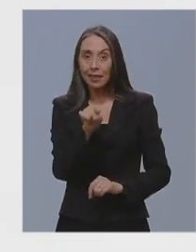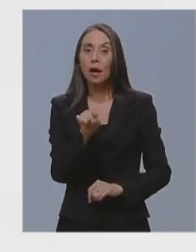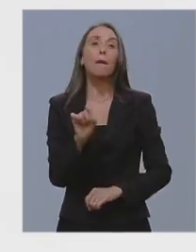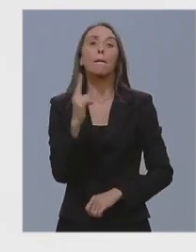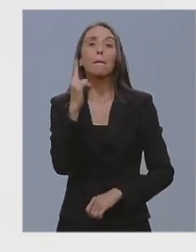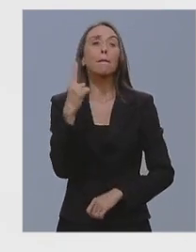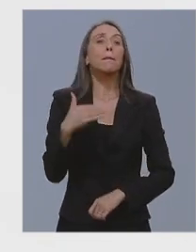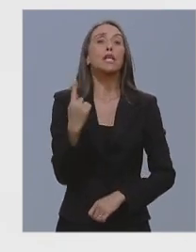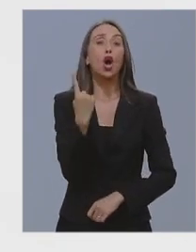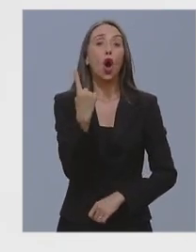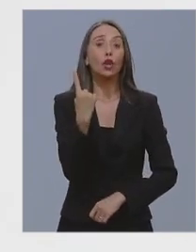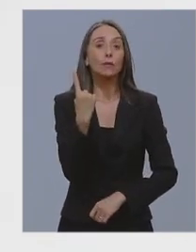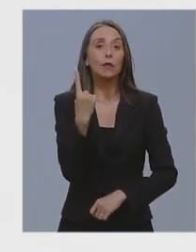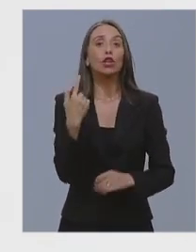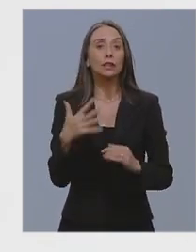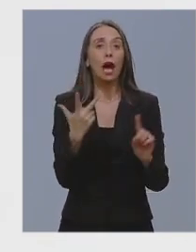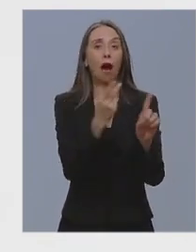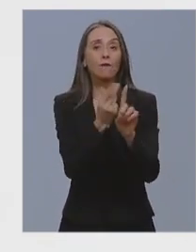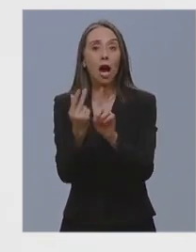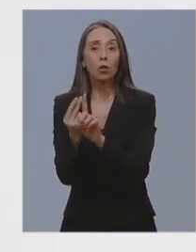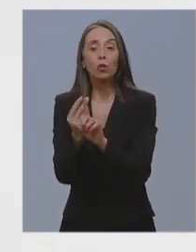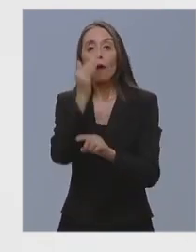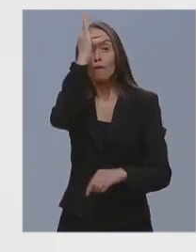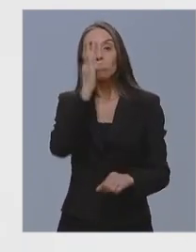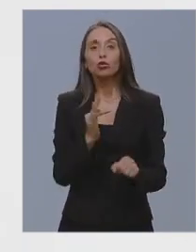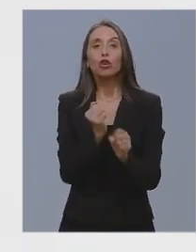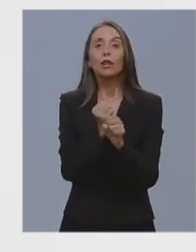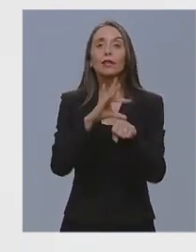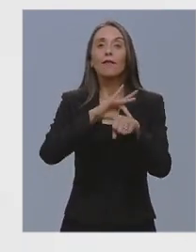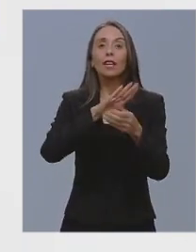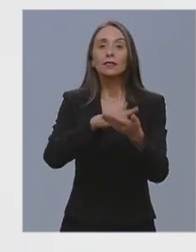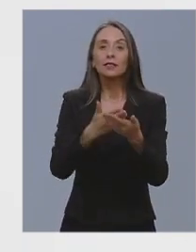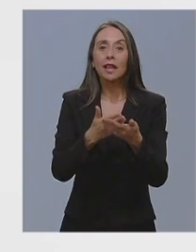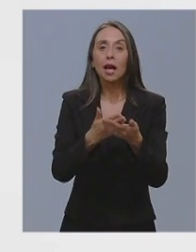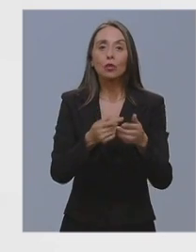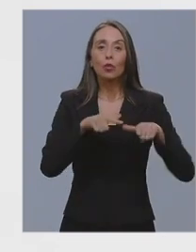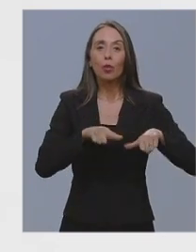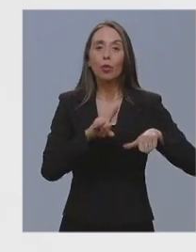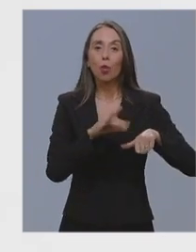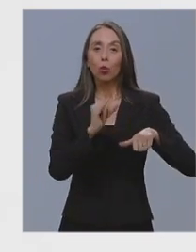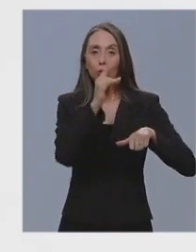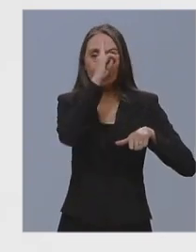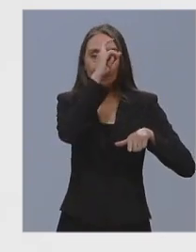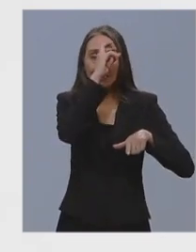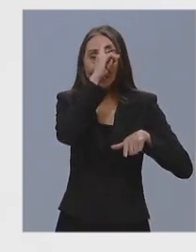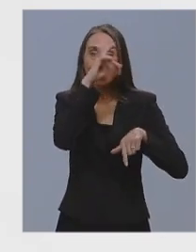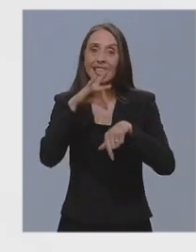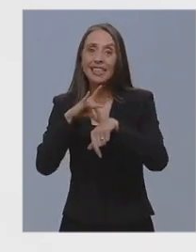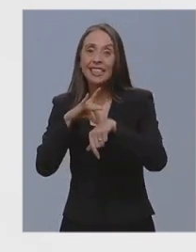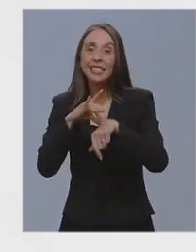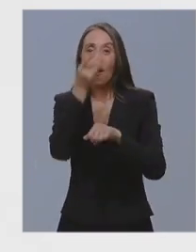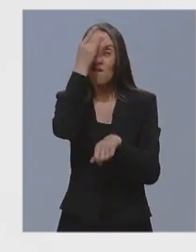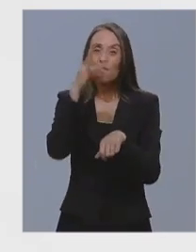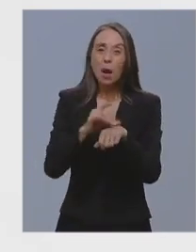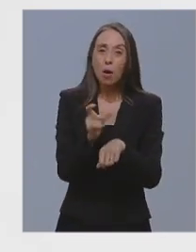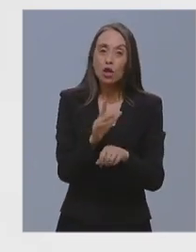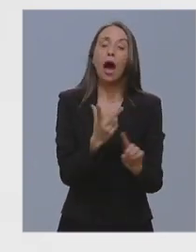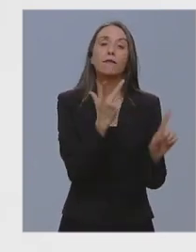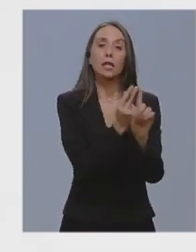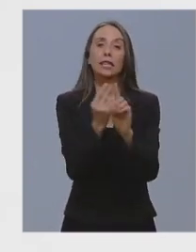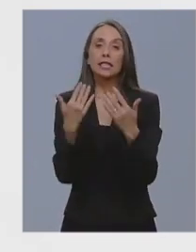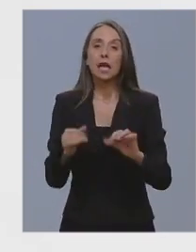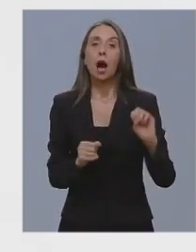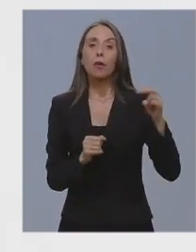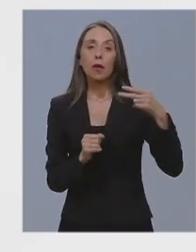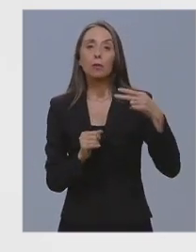hemos priorizado y ya hemos vacunado al personal de salud que trabaja en unidades de tratamiento intensivo con pacientes críticos. Le